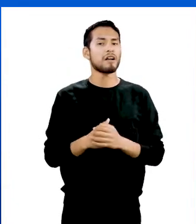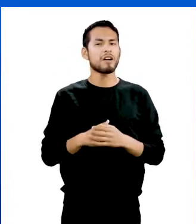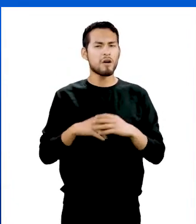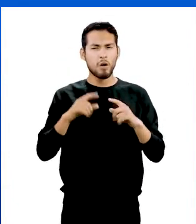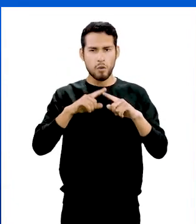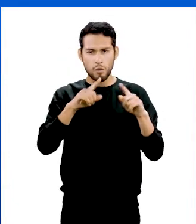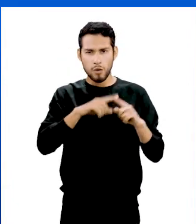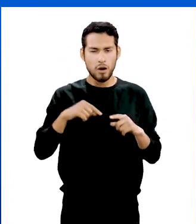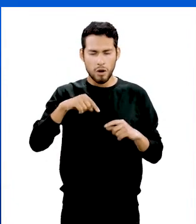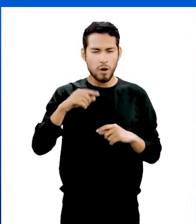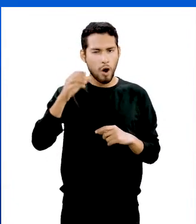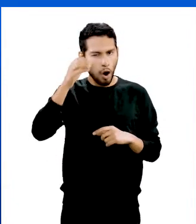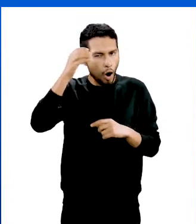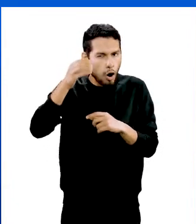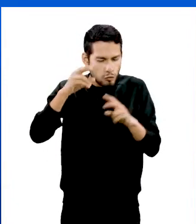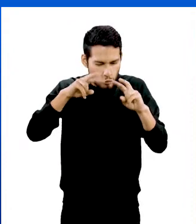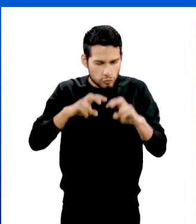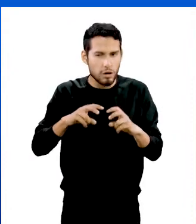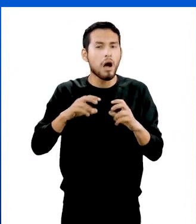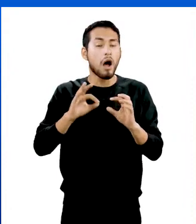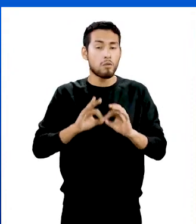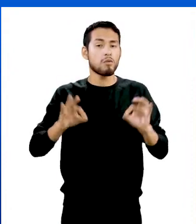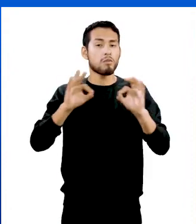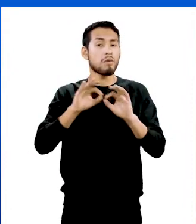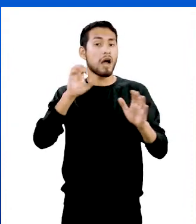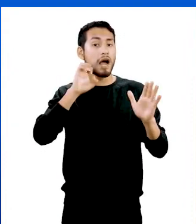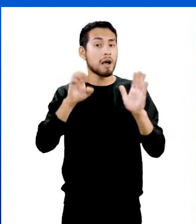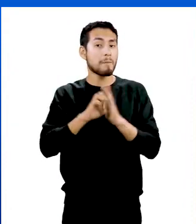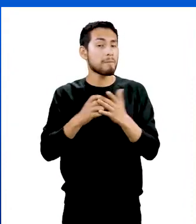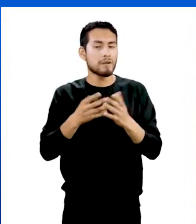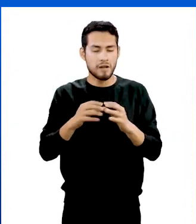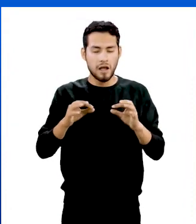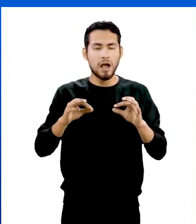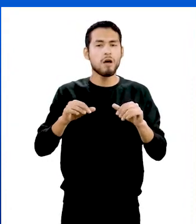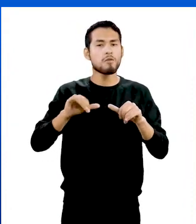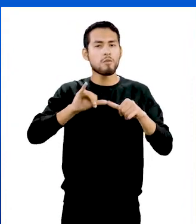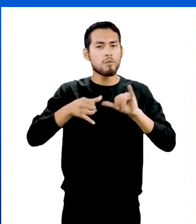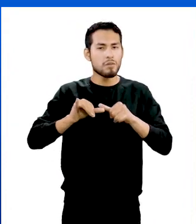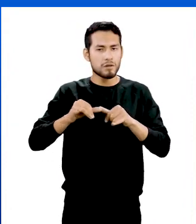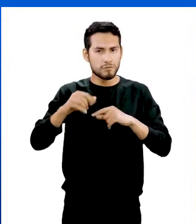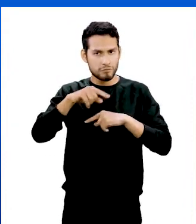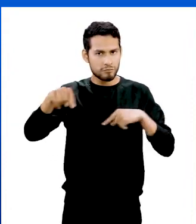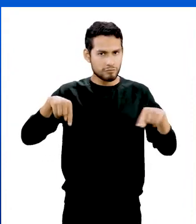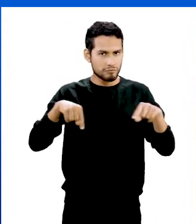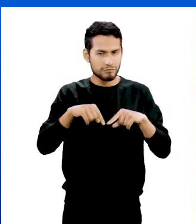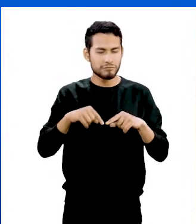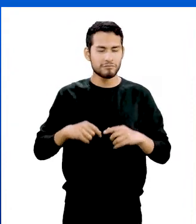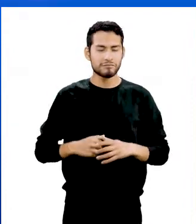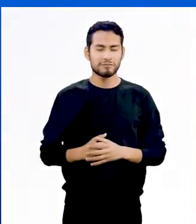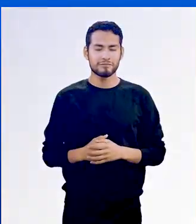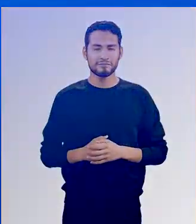hablemos de algunos conceptos que nos servirán mucho, como por ejemplo los perímetros.